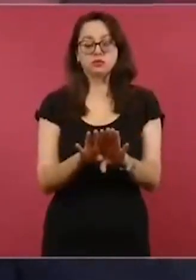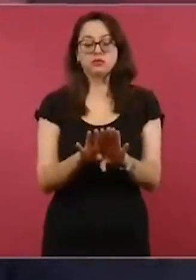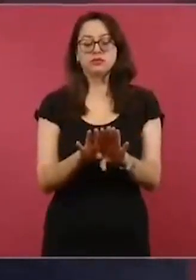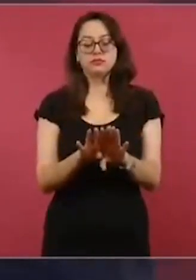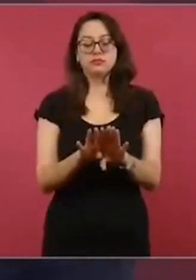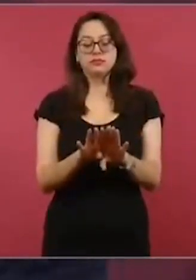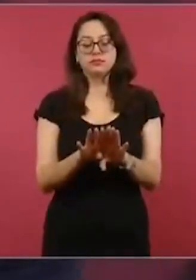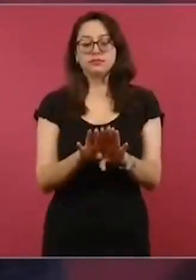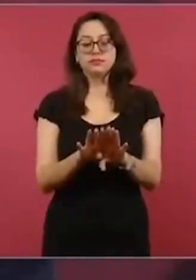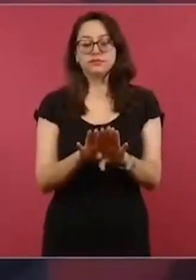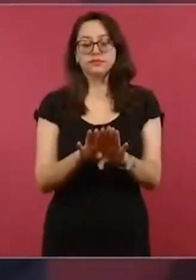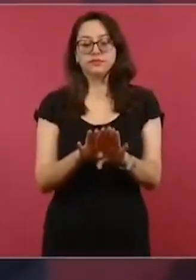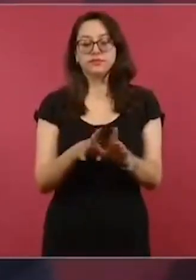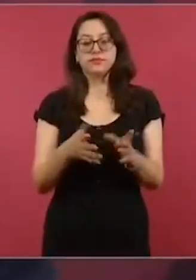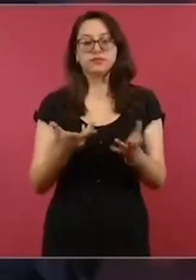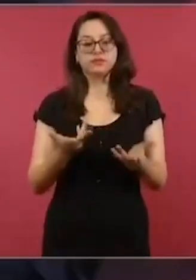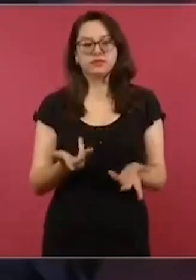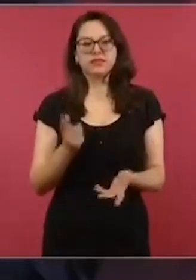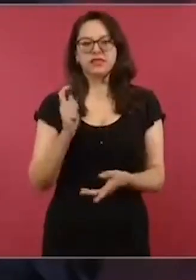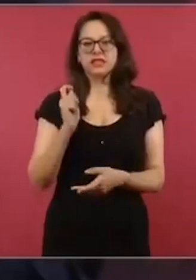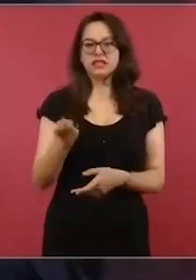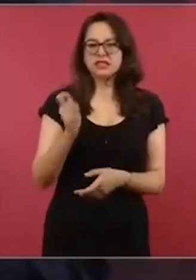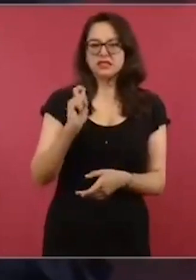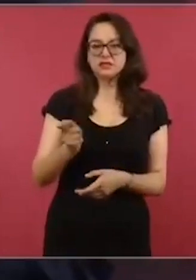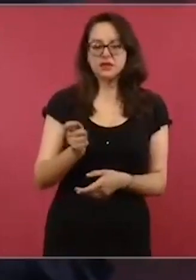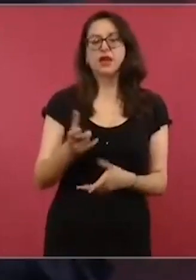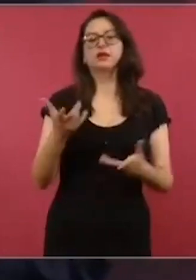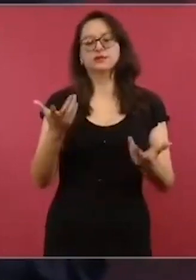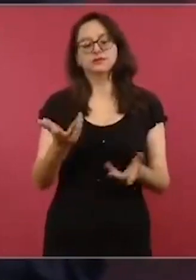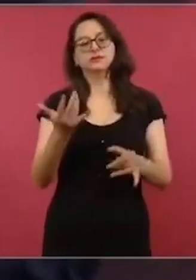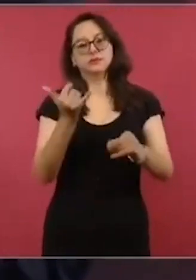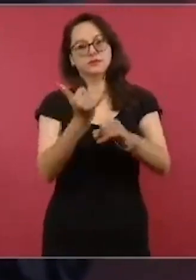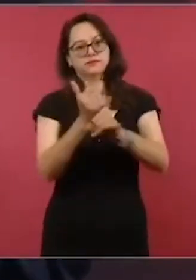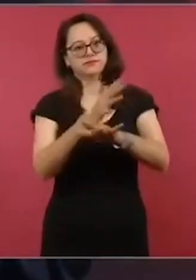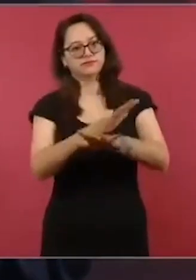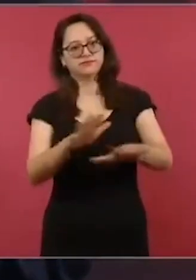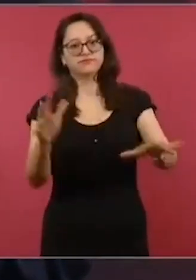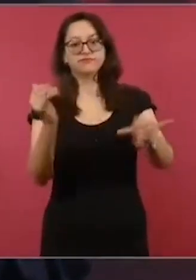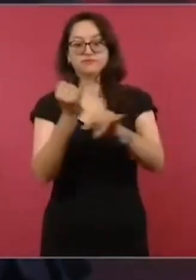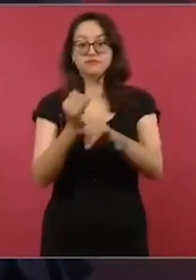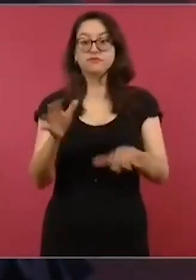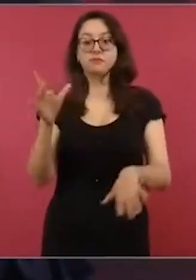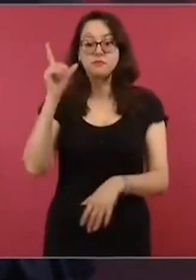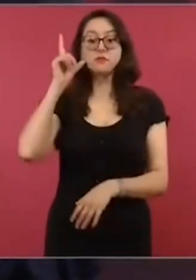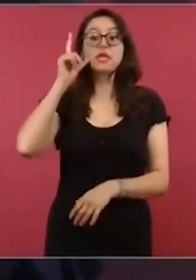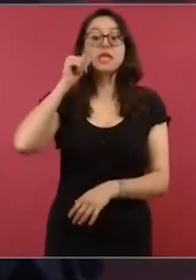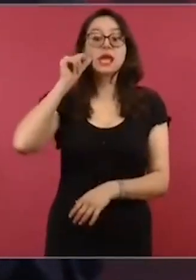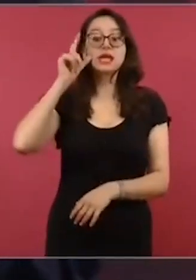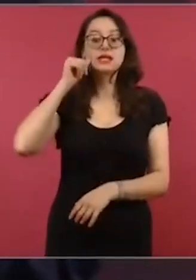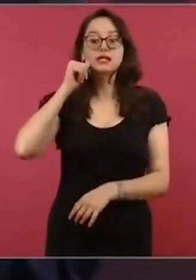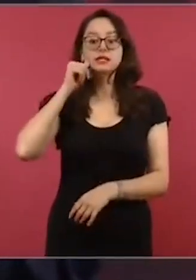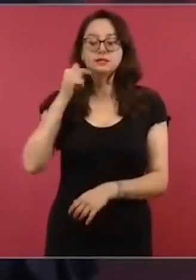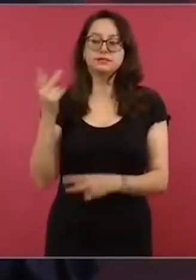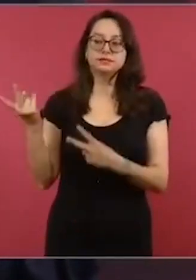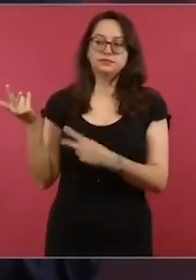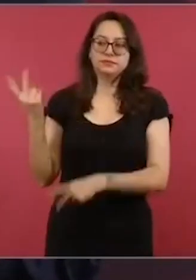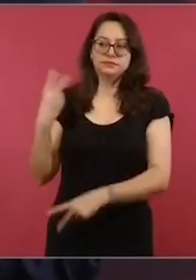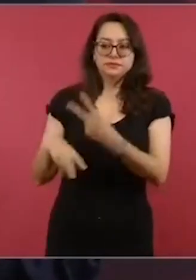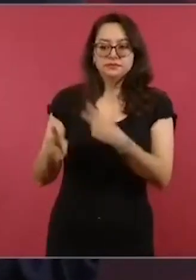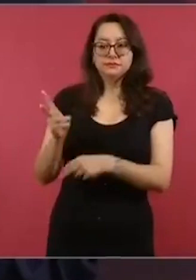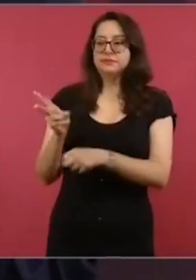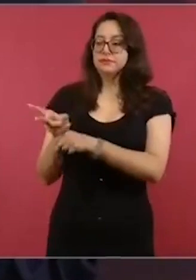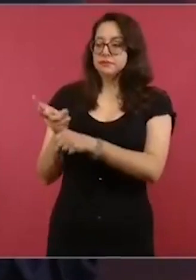este eclipse Van a venir especialistas como